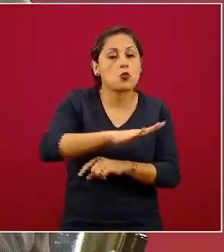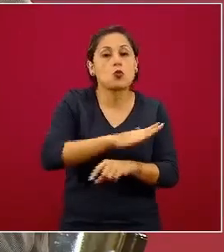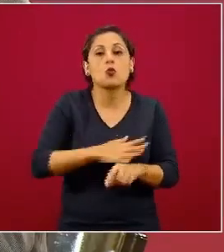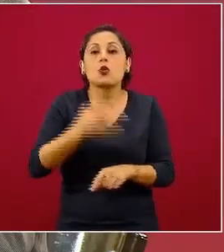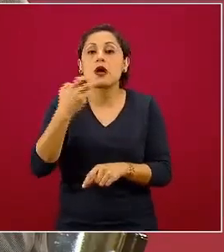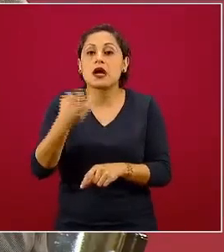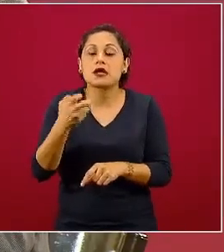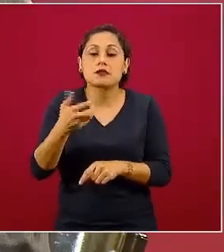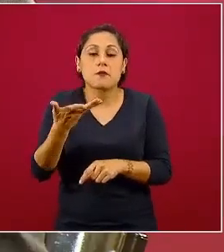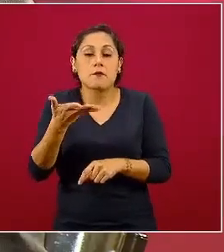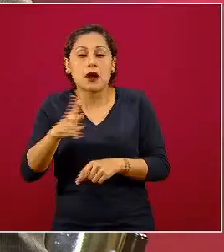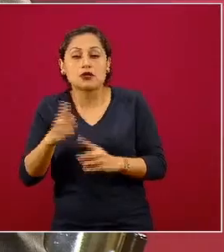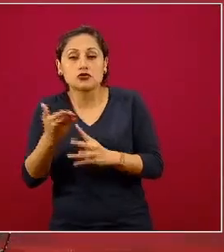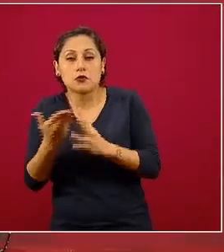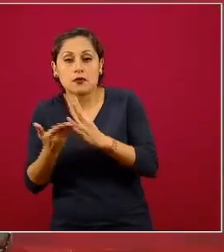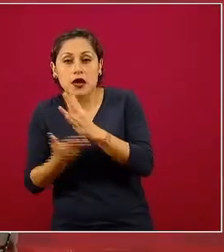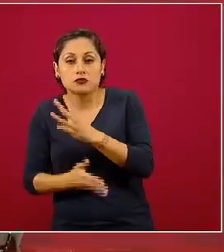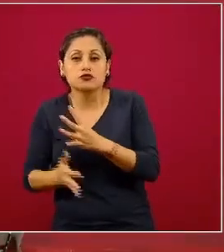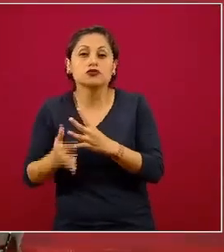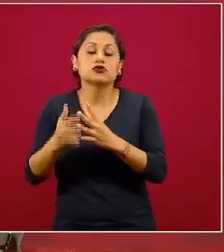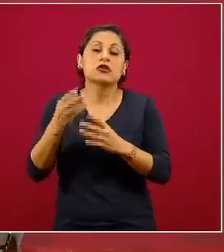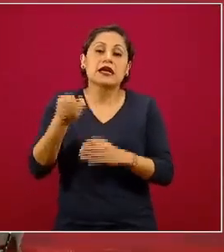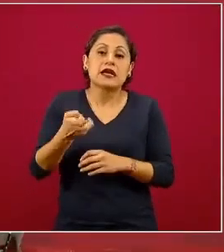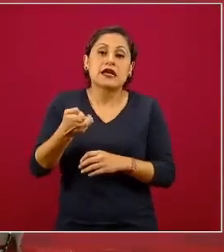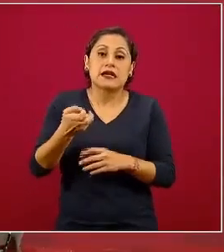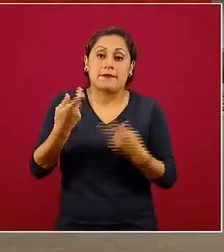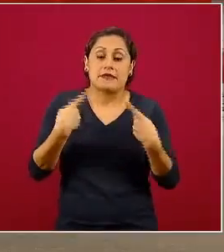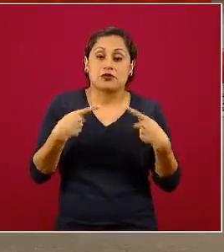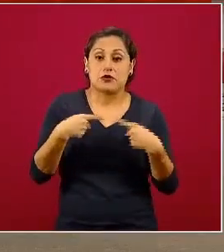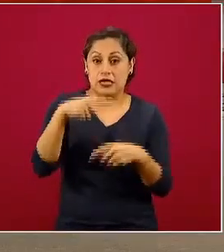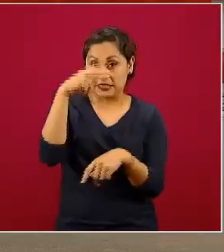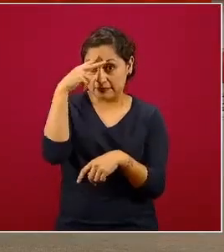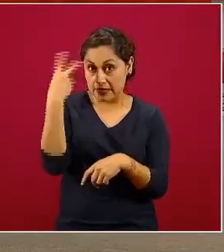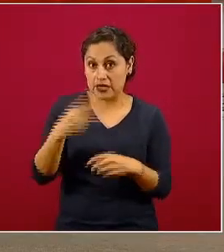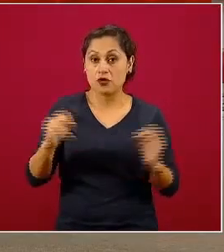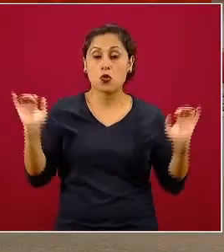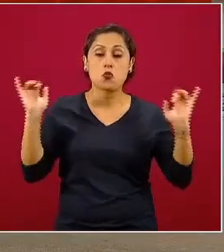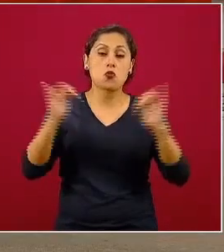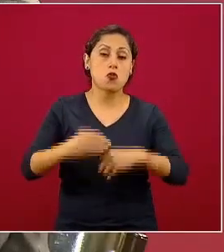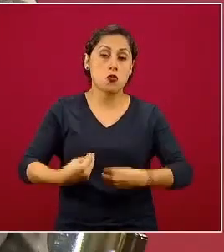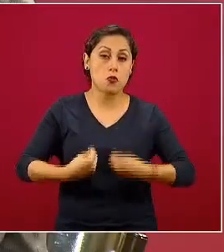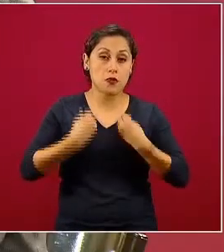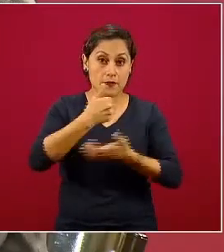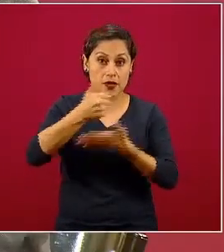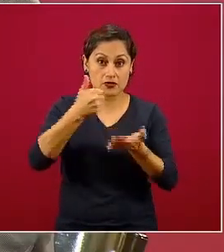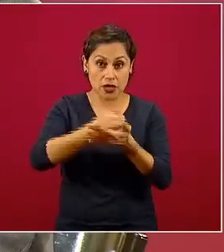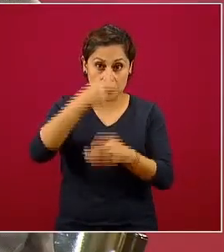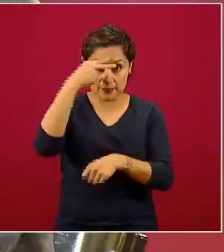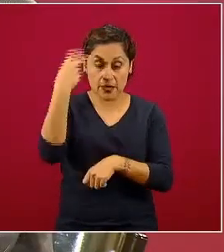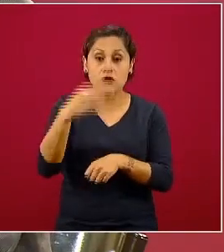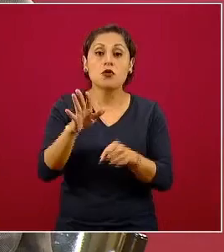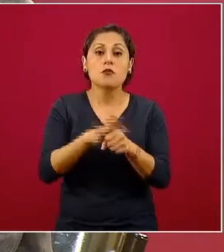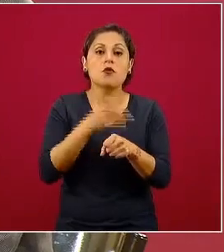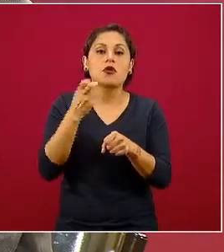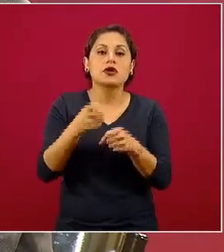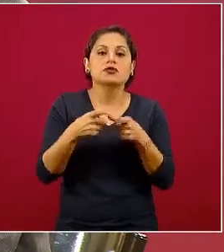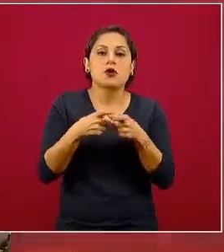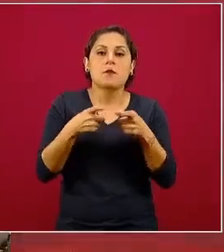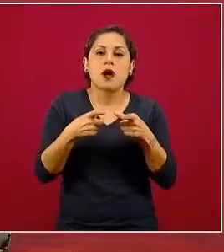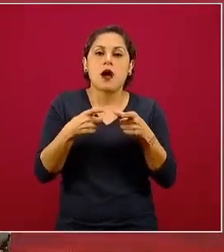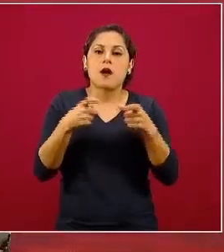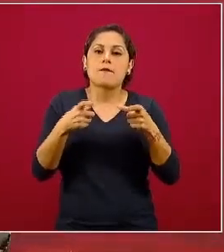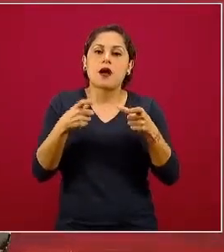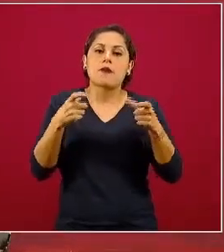población mexicana reside en esta zona, entonces es más lenta la epidemia. Otras entidades